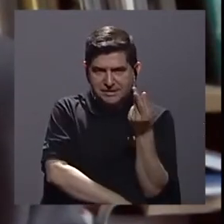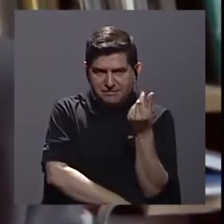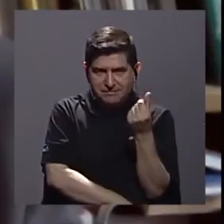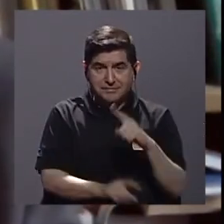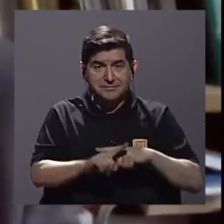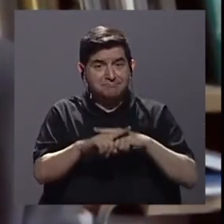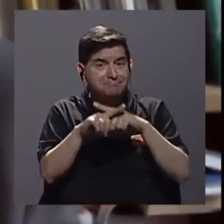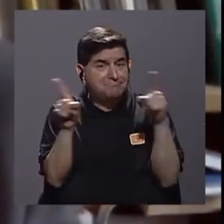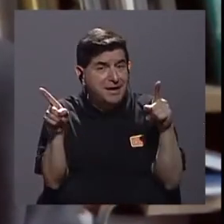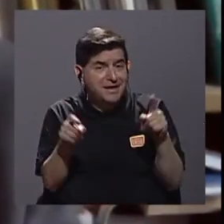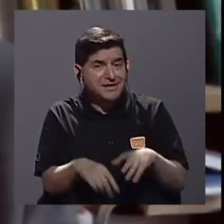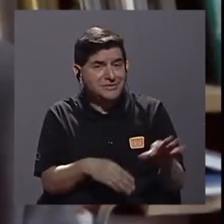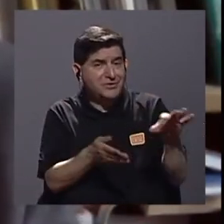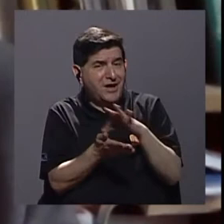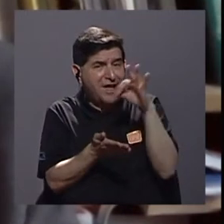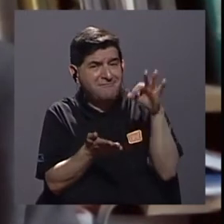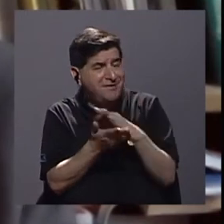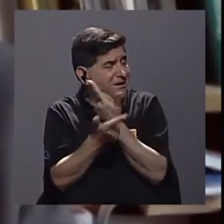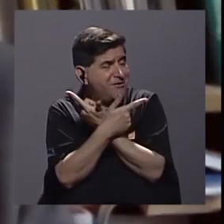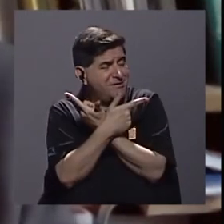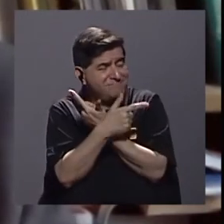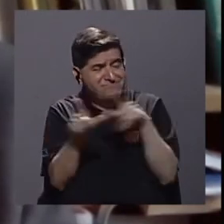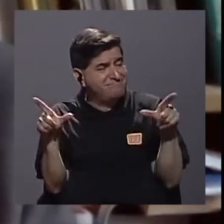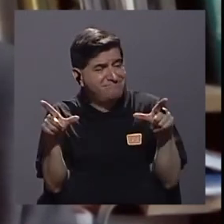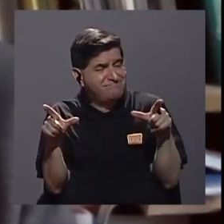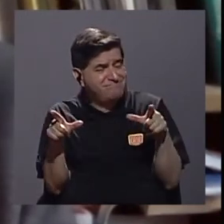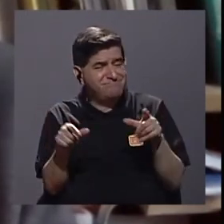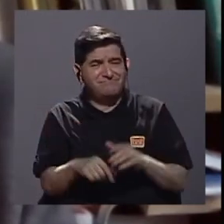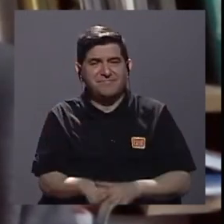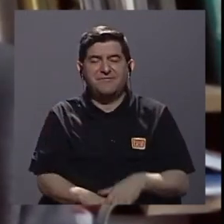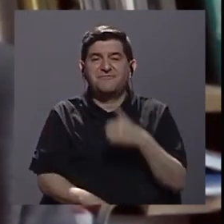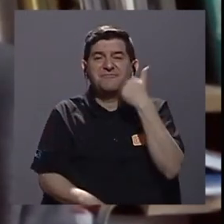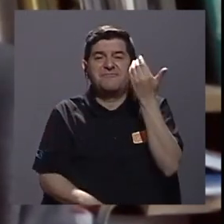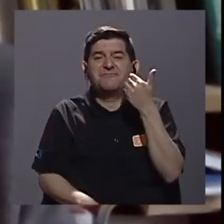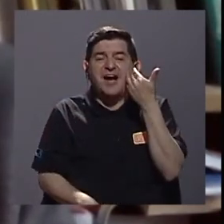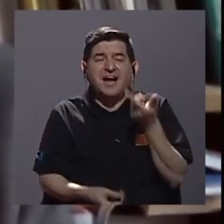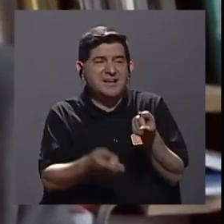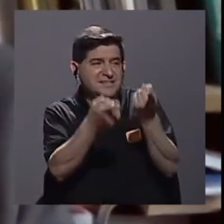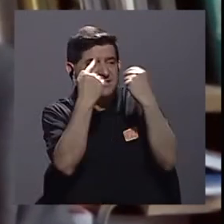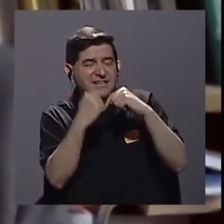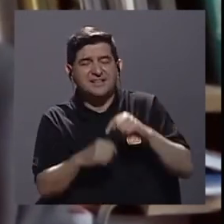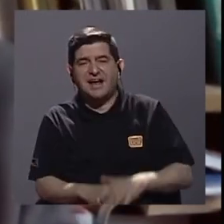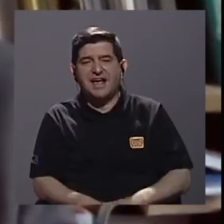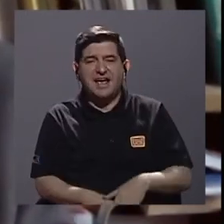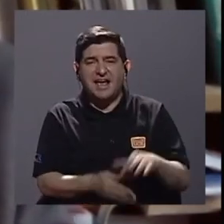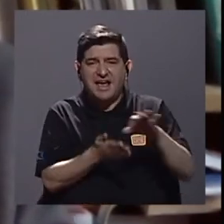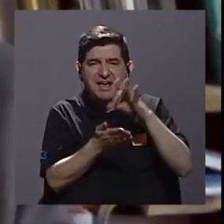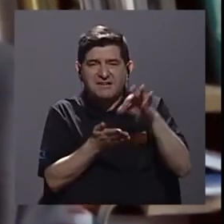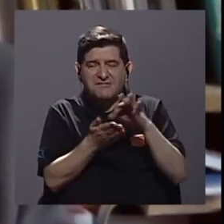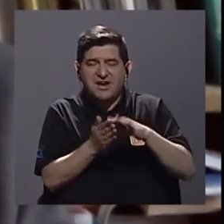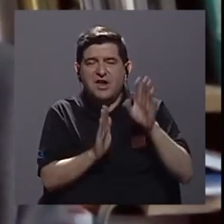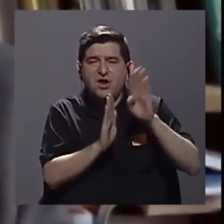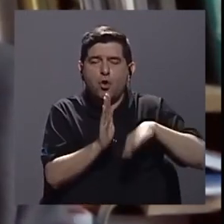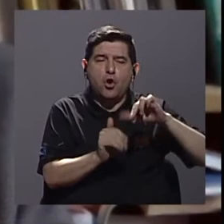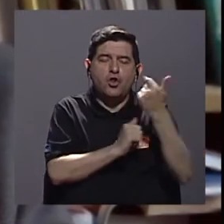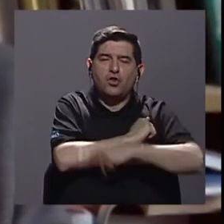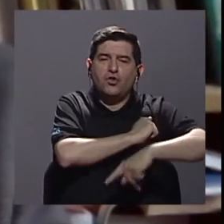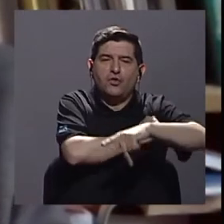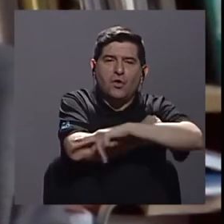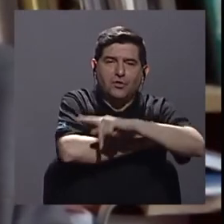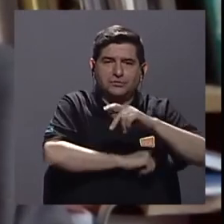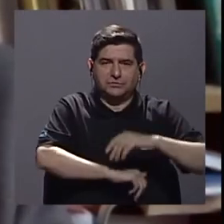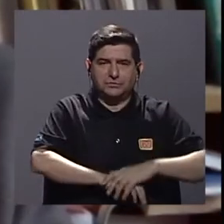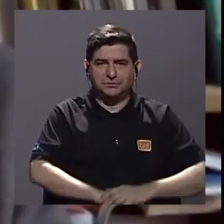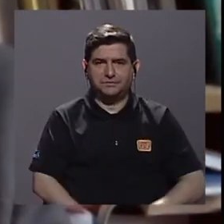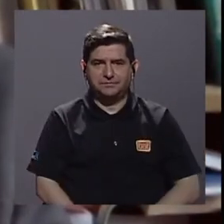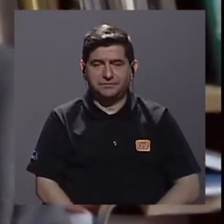en frijoles eso está a la libre, y entonces es muy fácil traer frijoles baratos de otros países y